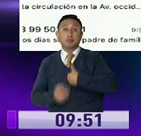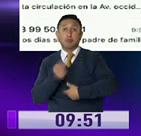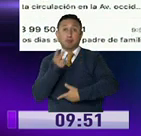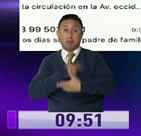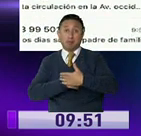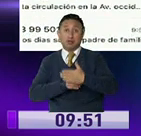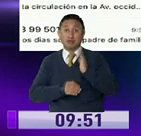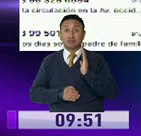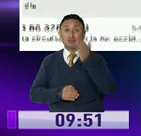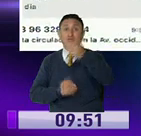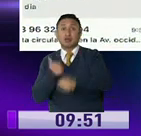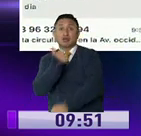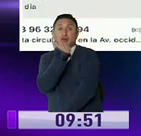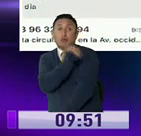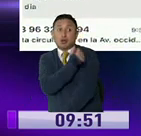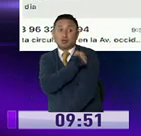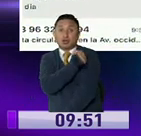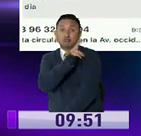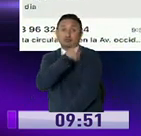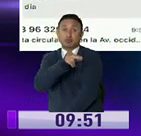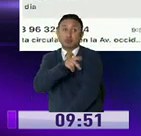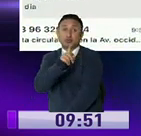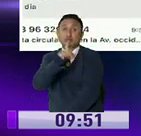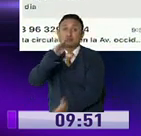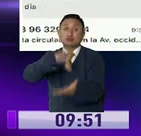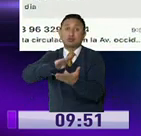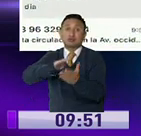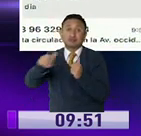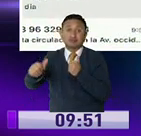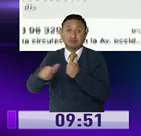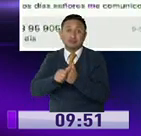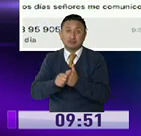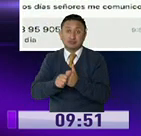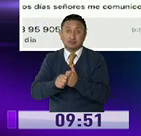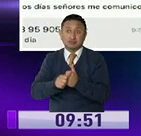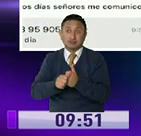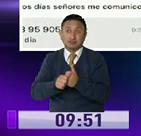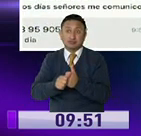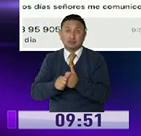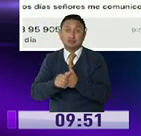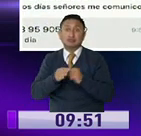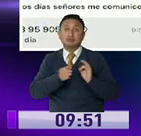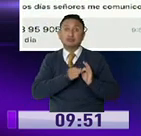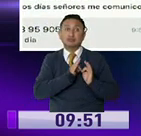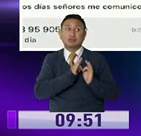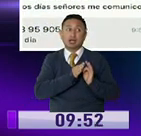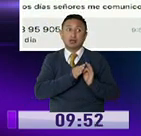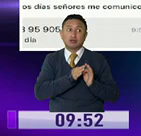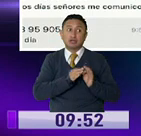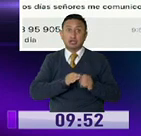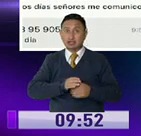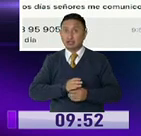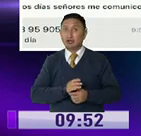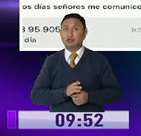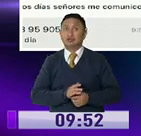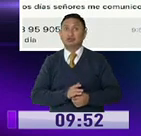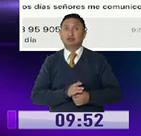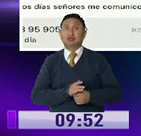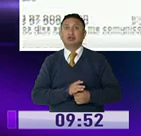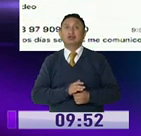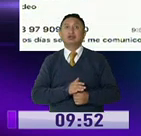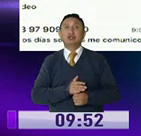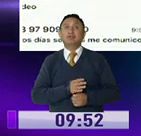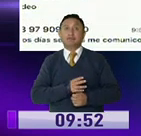hijo a las vacunas de los dos meses? El único centro de salud cercano que tenemos es el de Calderón y no sabemos si está trabajando con normalidad en